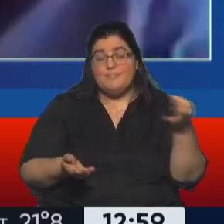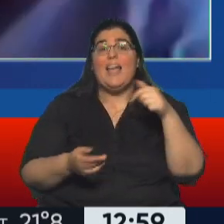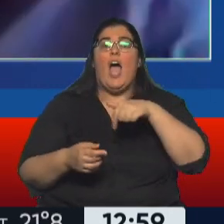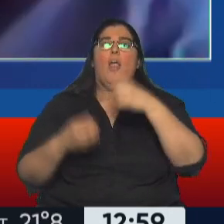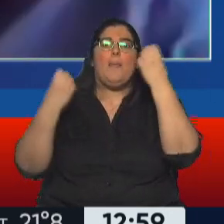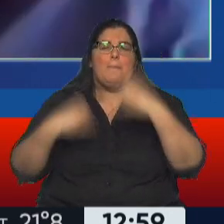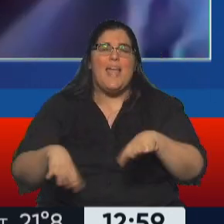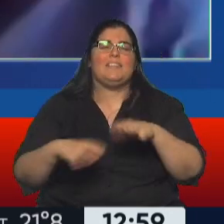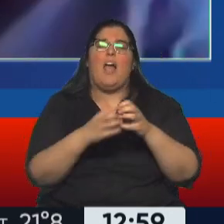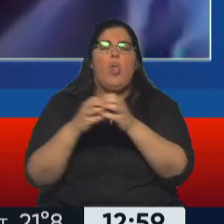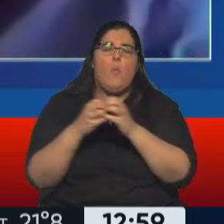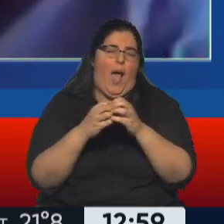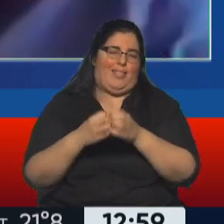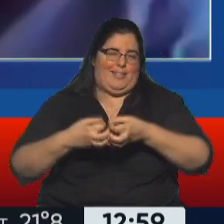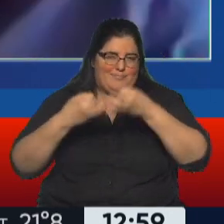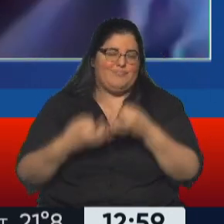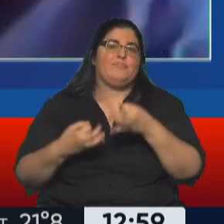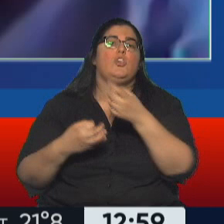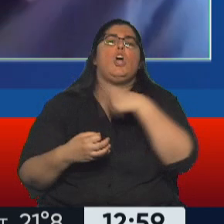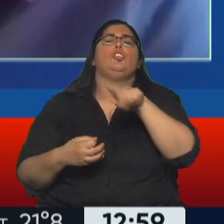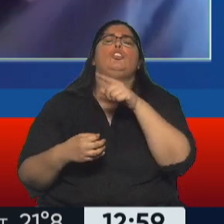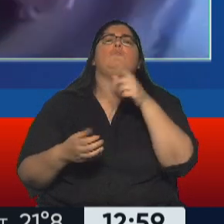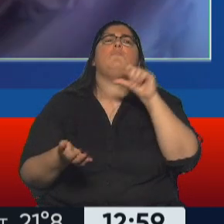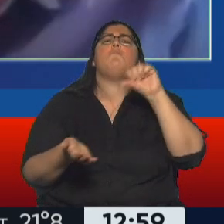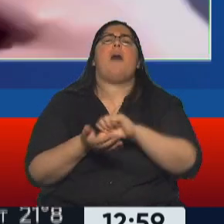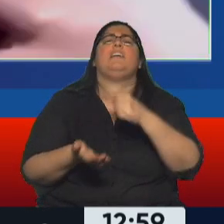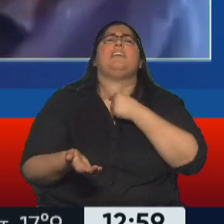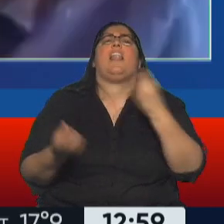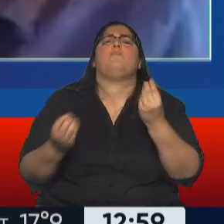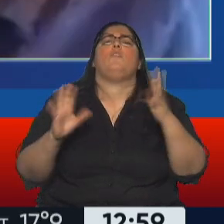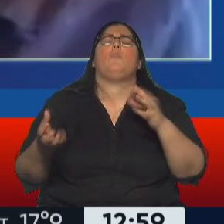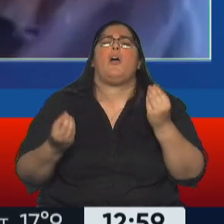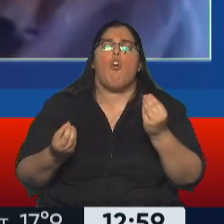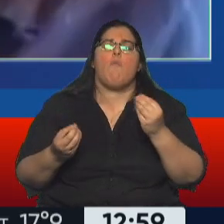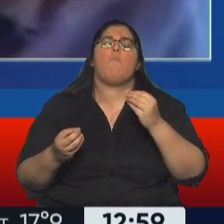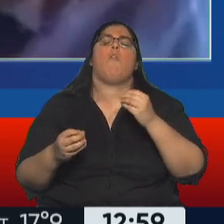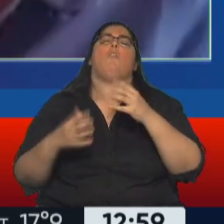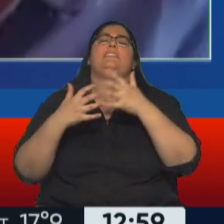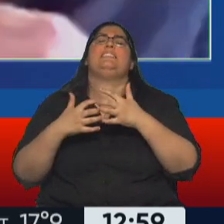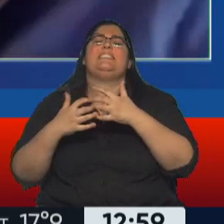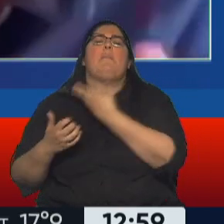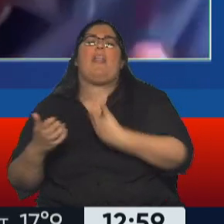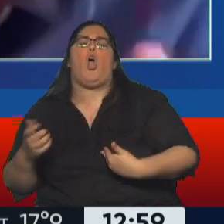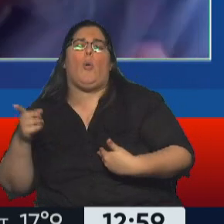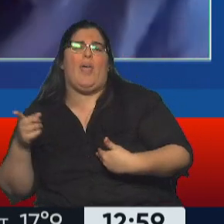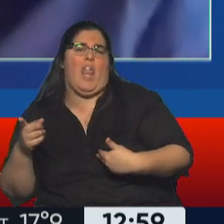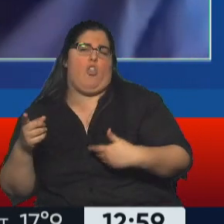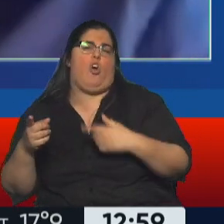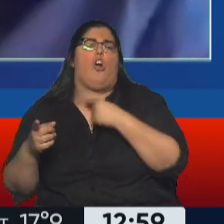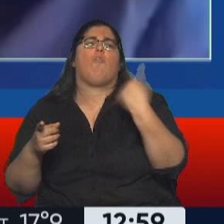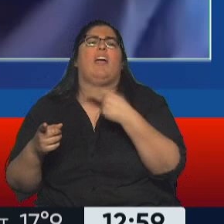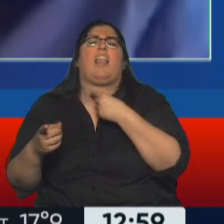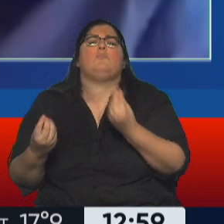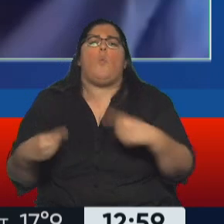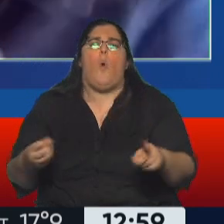sustantiva, ¿no?, respecto de qué clase de país queremos, qué tipo de régimen político o sistema de gobierno, mejor dicho. Si